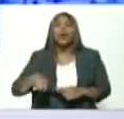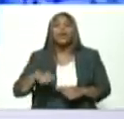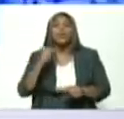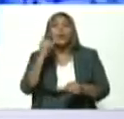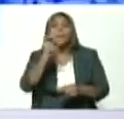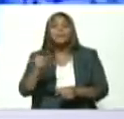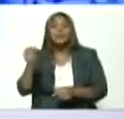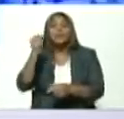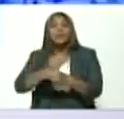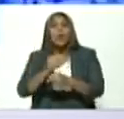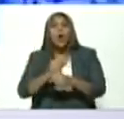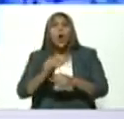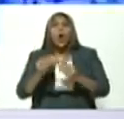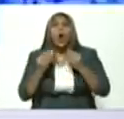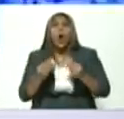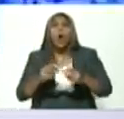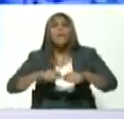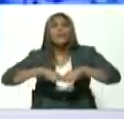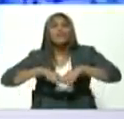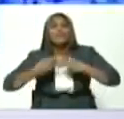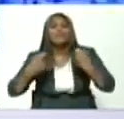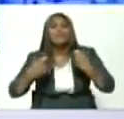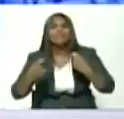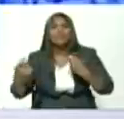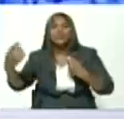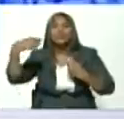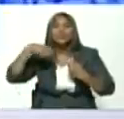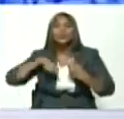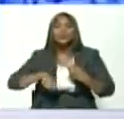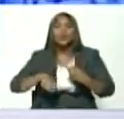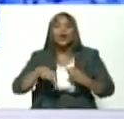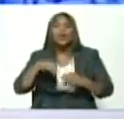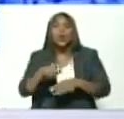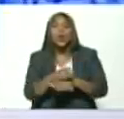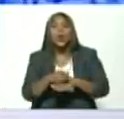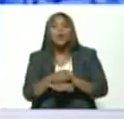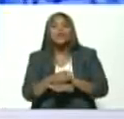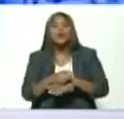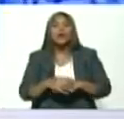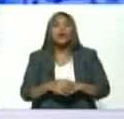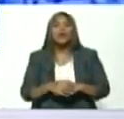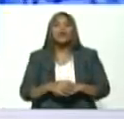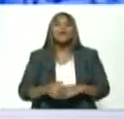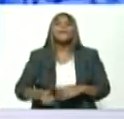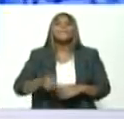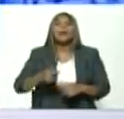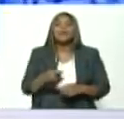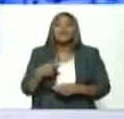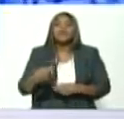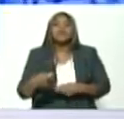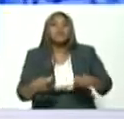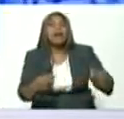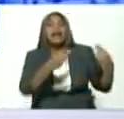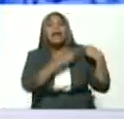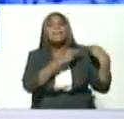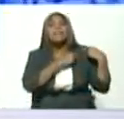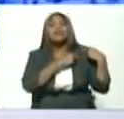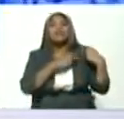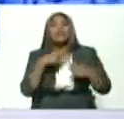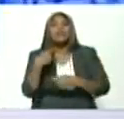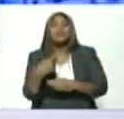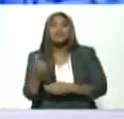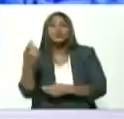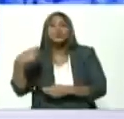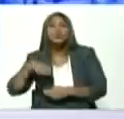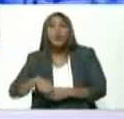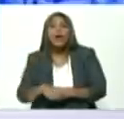cómo afectó el ingreso del Estado como sostén fundamental del ingreso y del salario y de